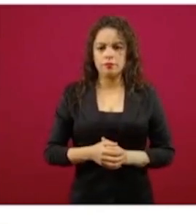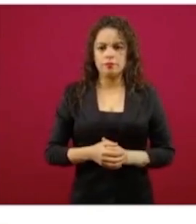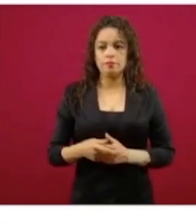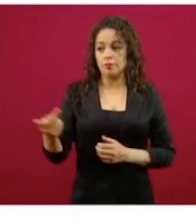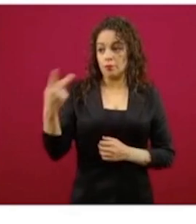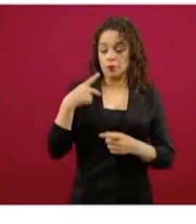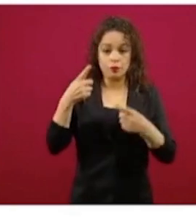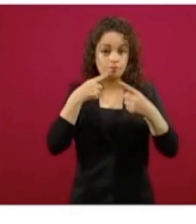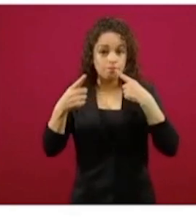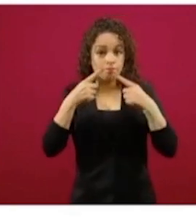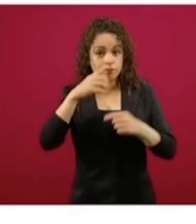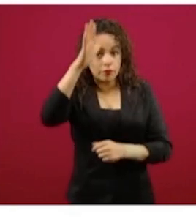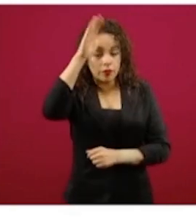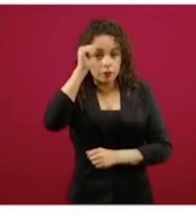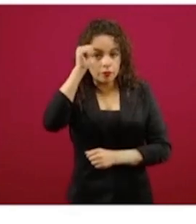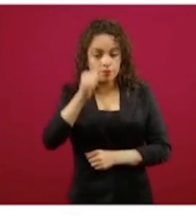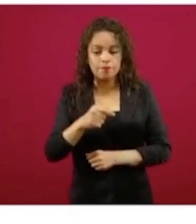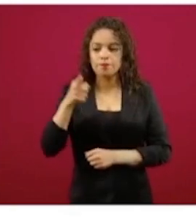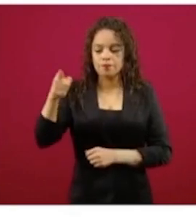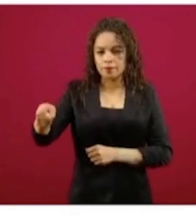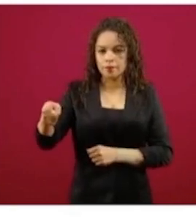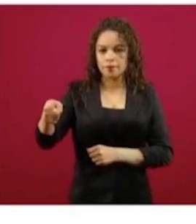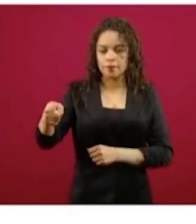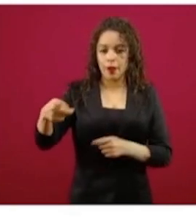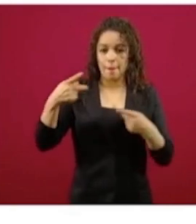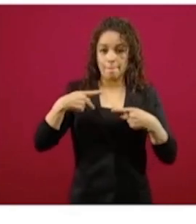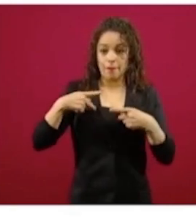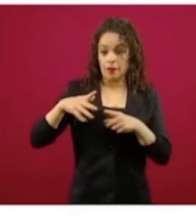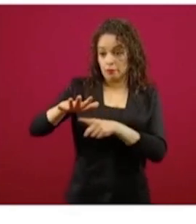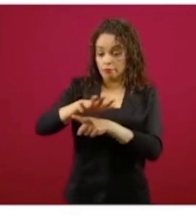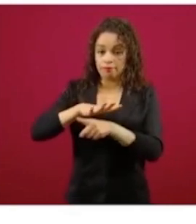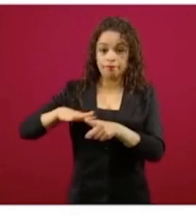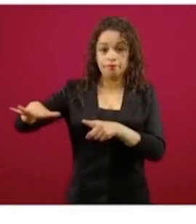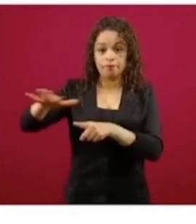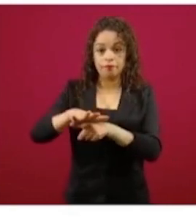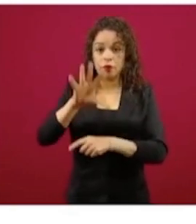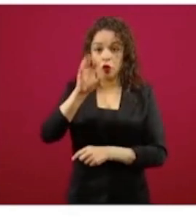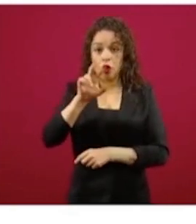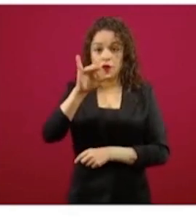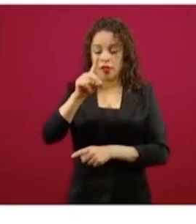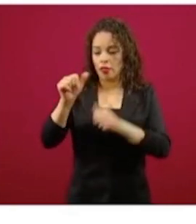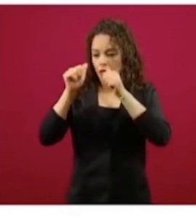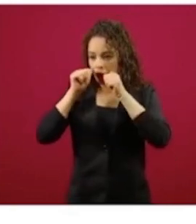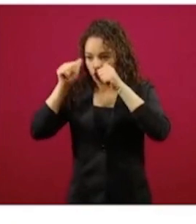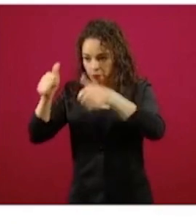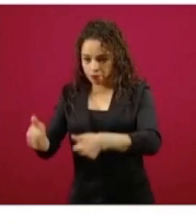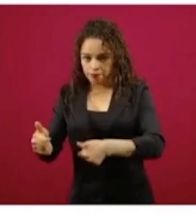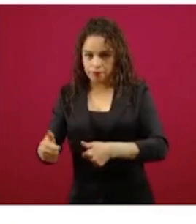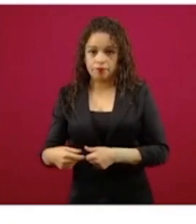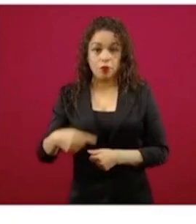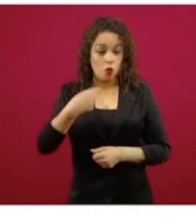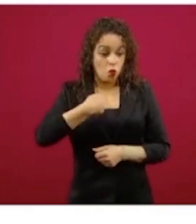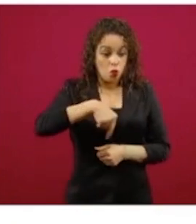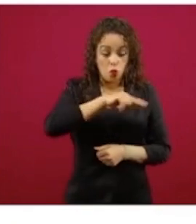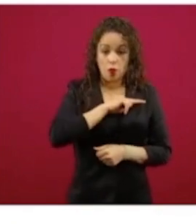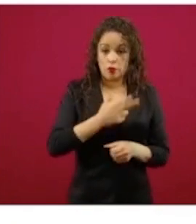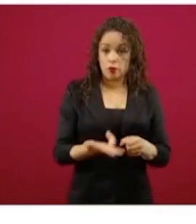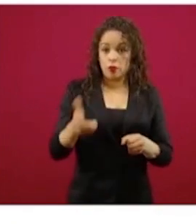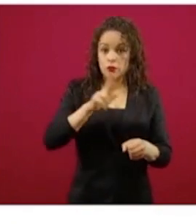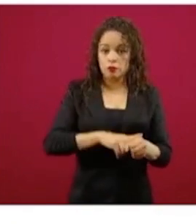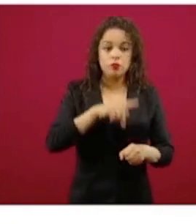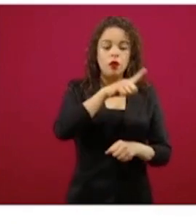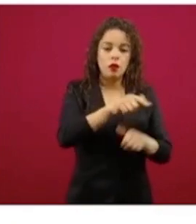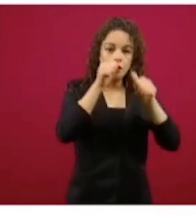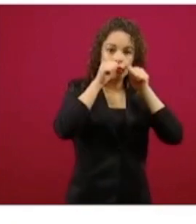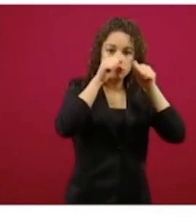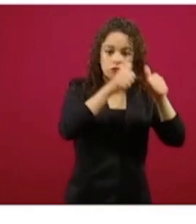a la personal COVID, personal civil, y en nuestro hospital vamos a atender a personal del Ejército y